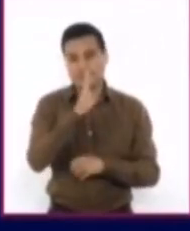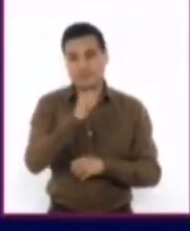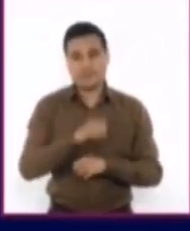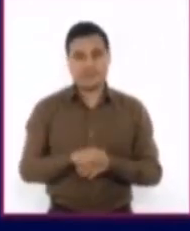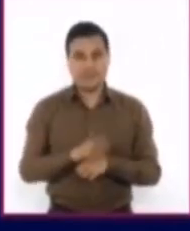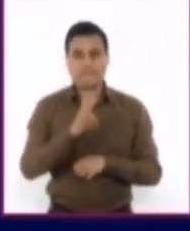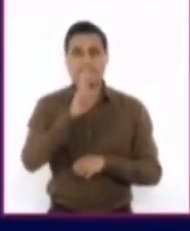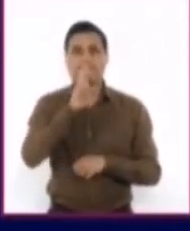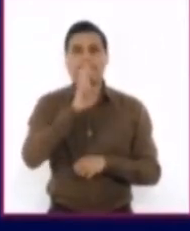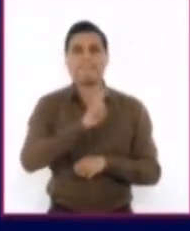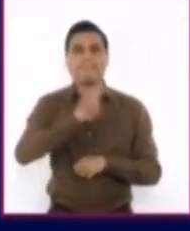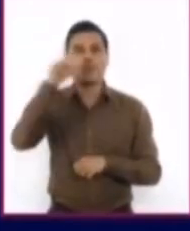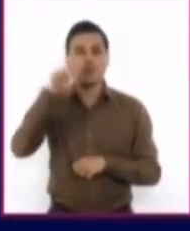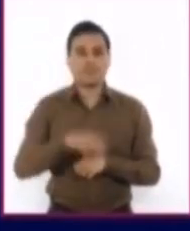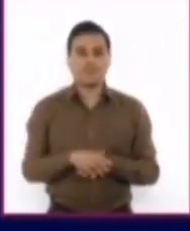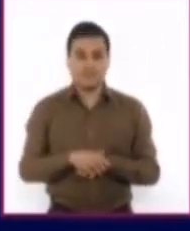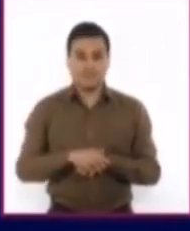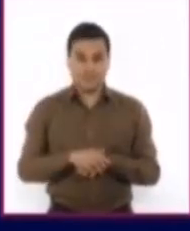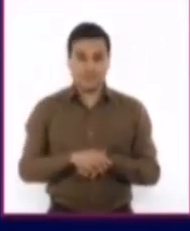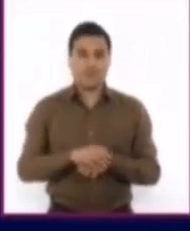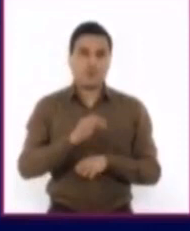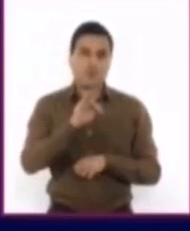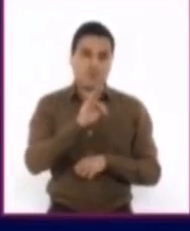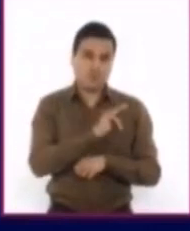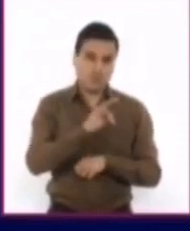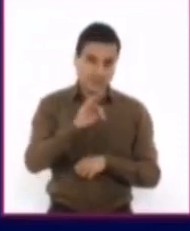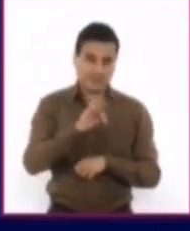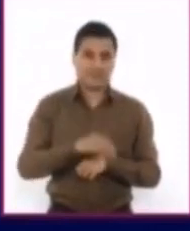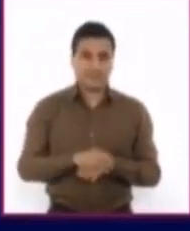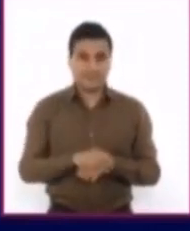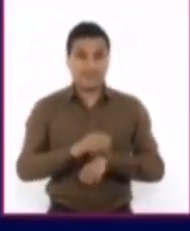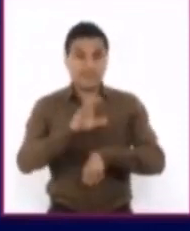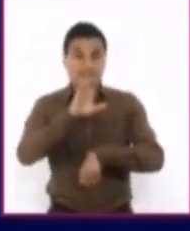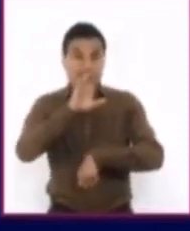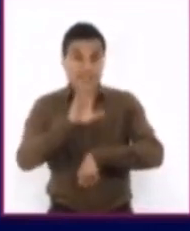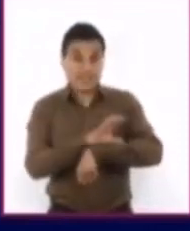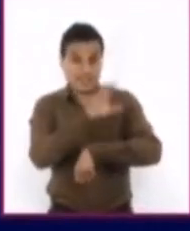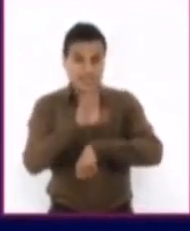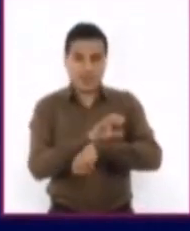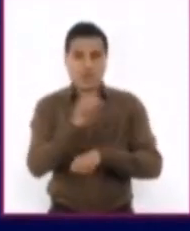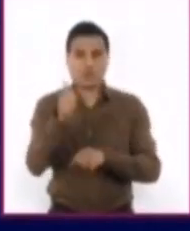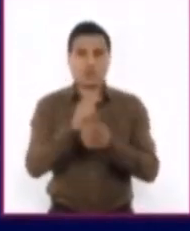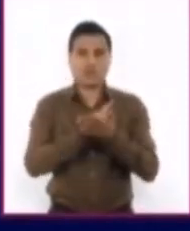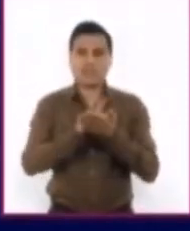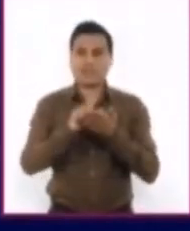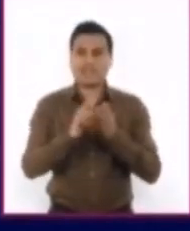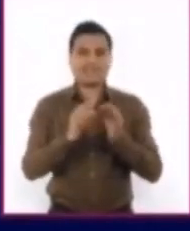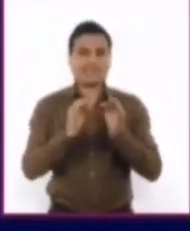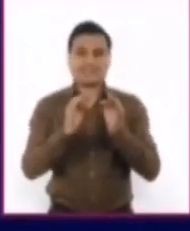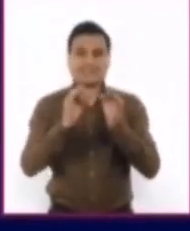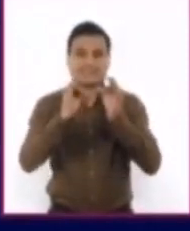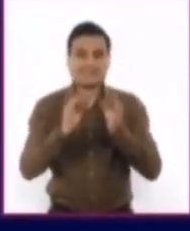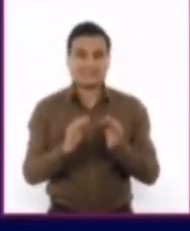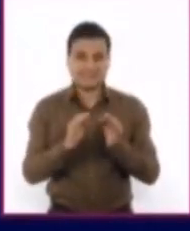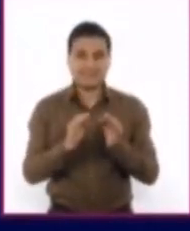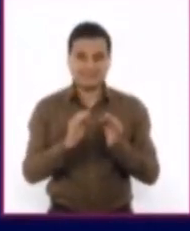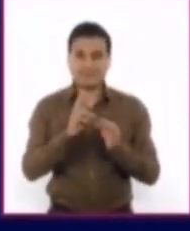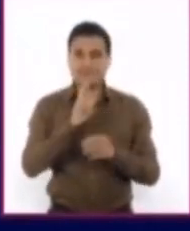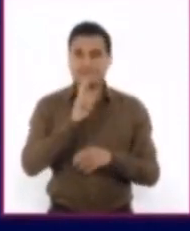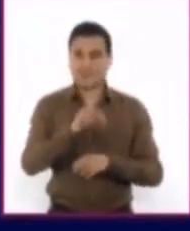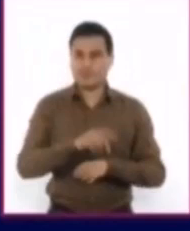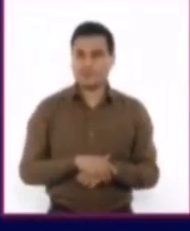más conveniente sería optar por una combinación de energía más limpia que incorpore el uso más eficiente de los